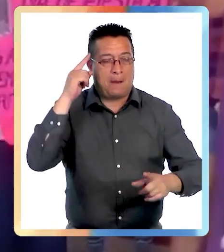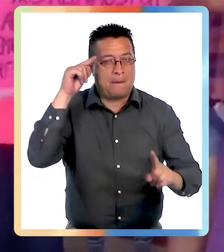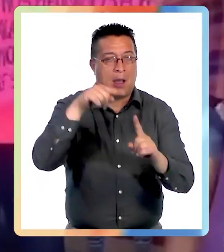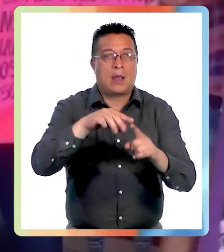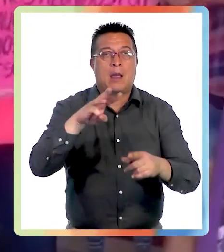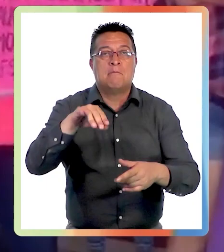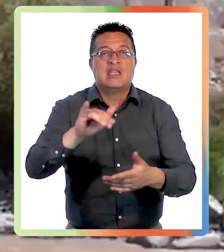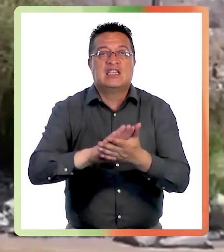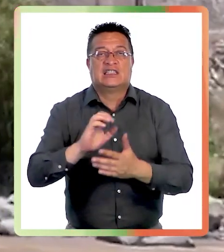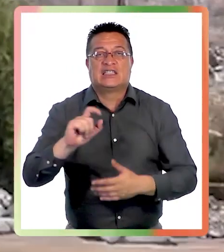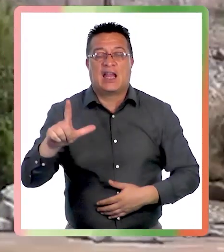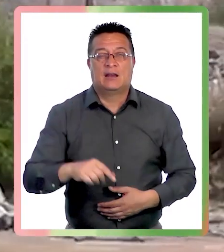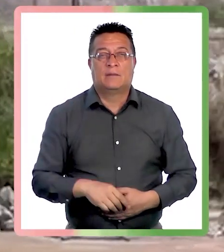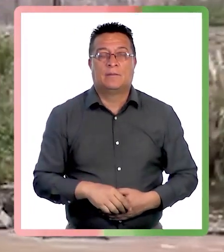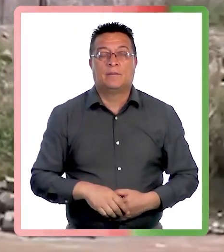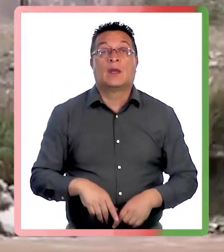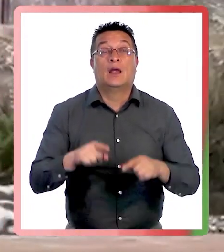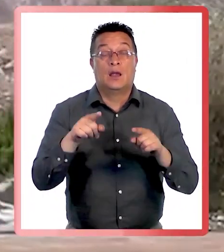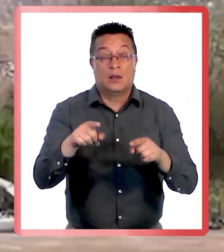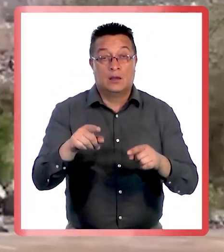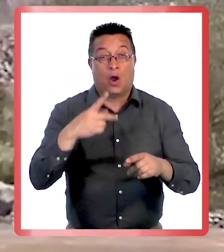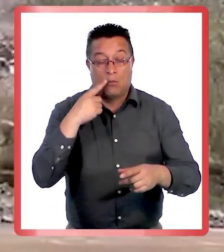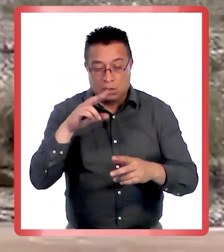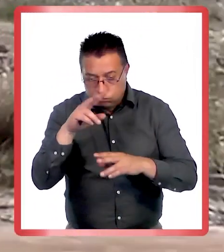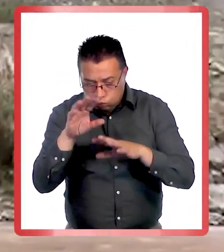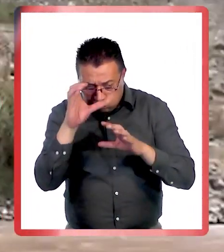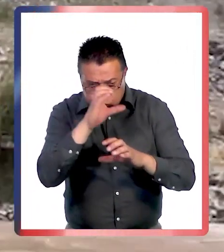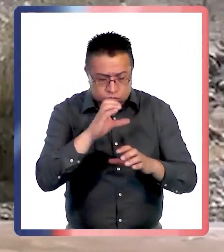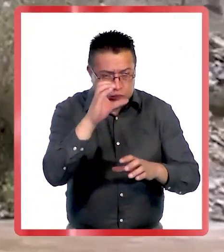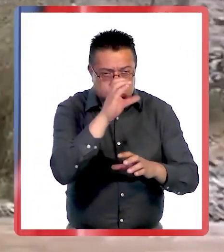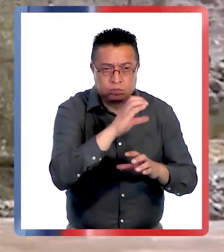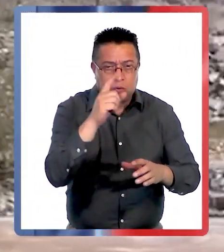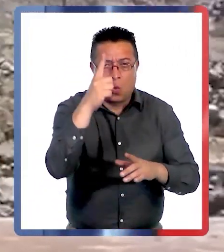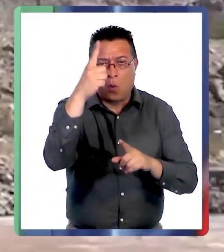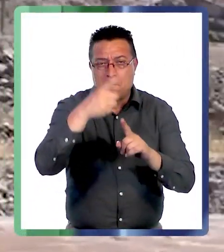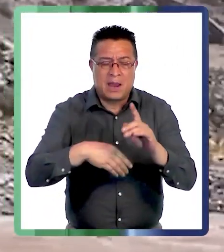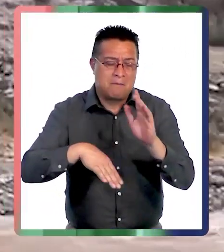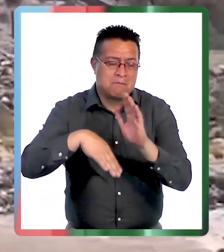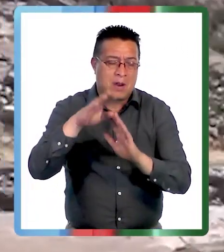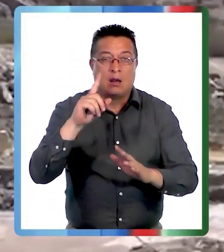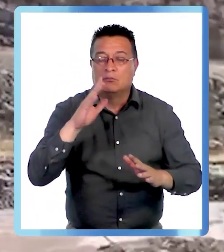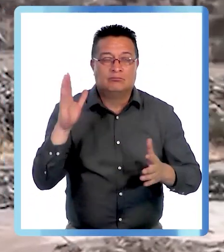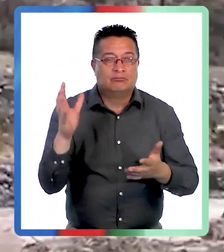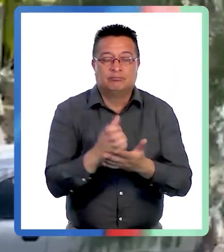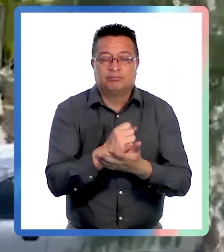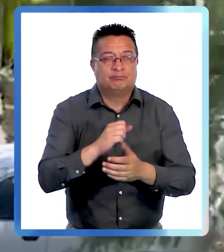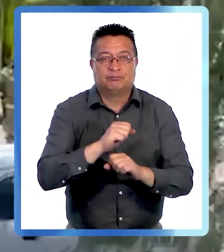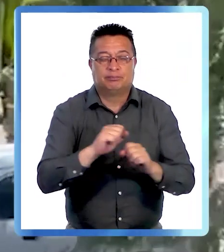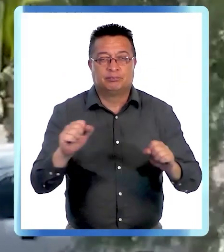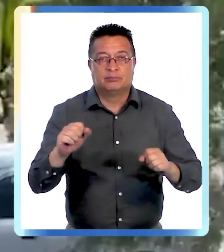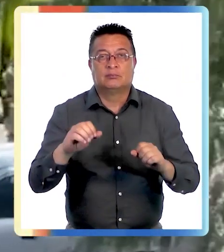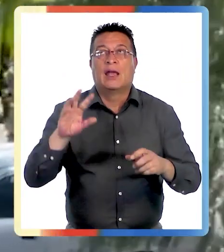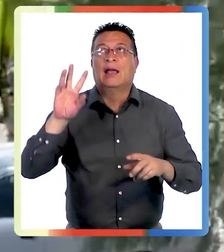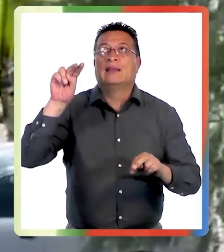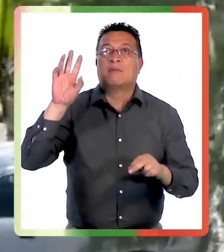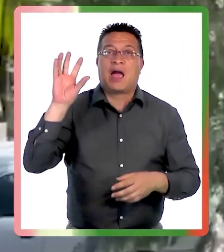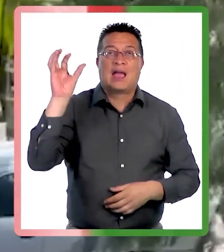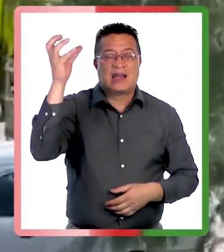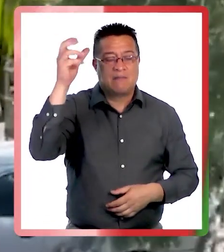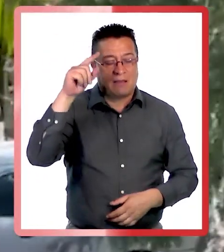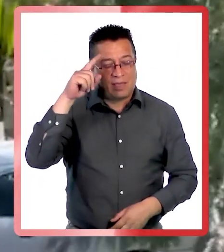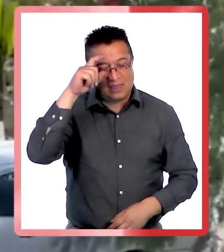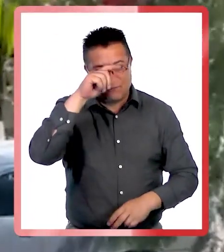Los rescatistas estuvieron más de un mes buscando sin tener resultados. Las condiciones climáticas